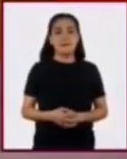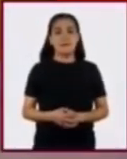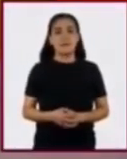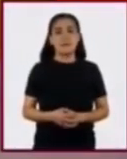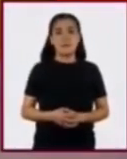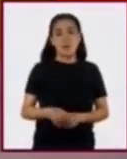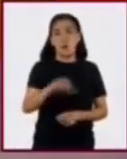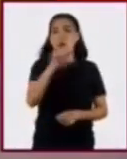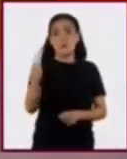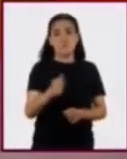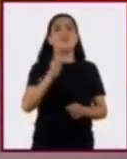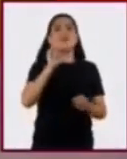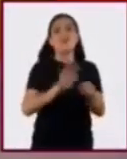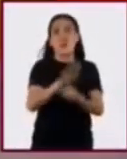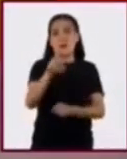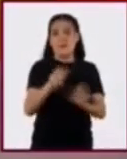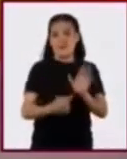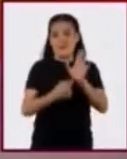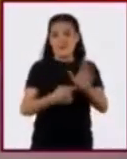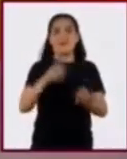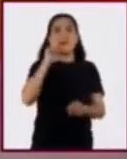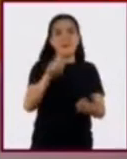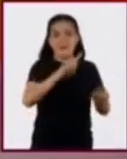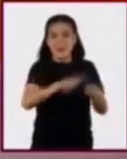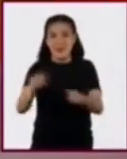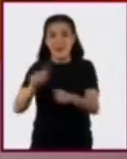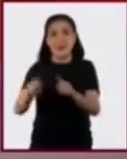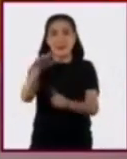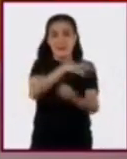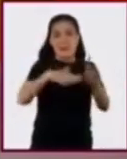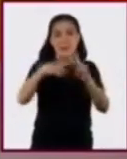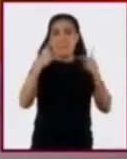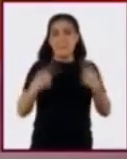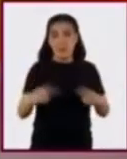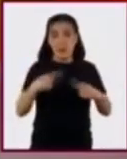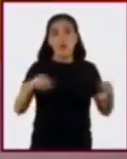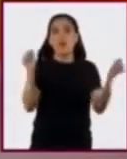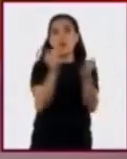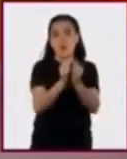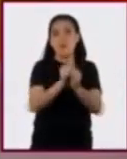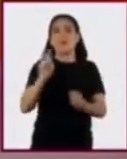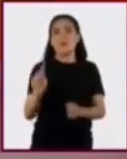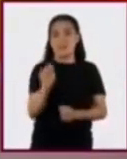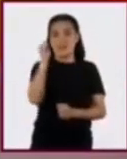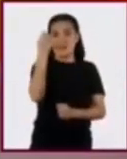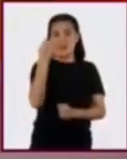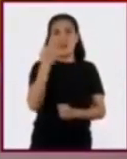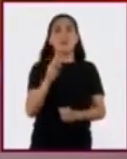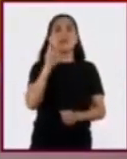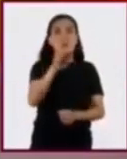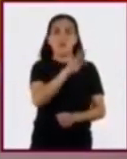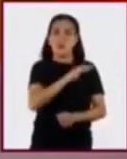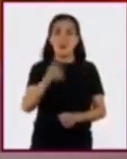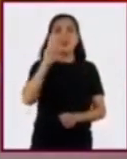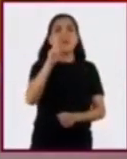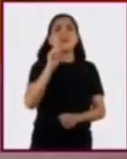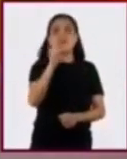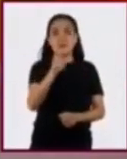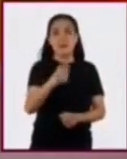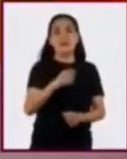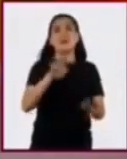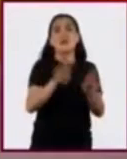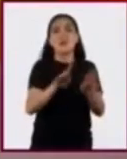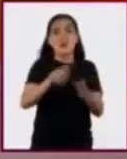Otra muestra de cómo se relaciona la sociedad con la tecnología la podemos ver en el énfasis de